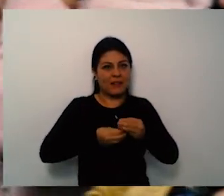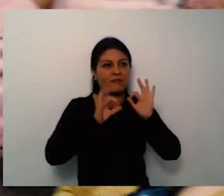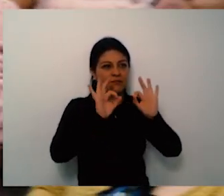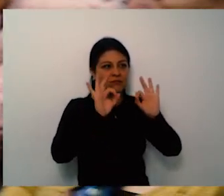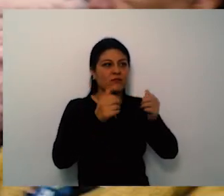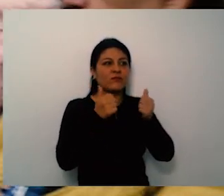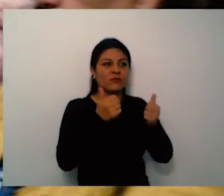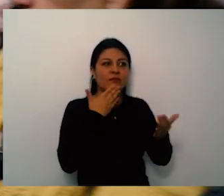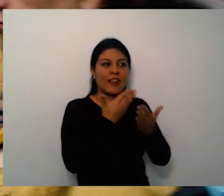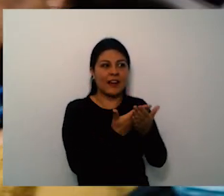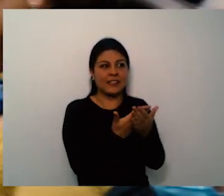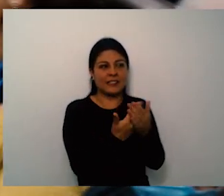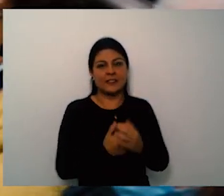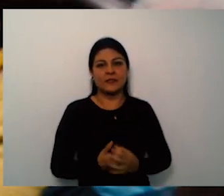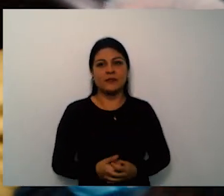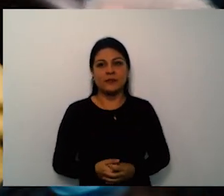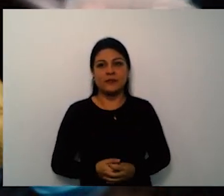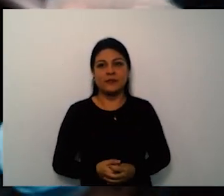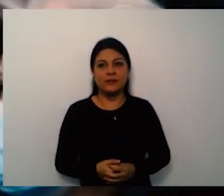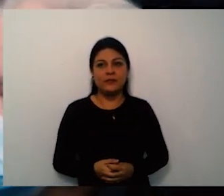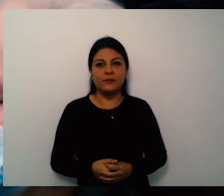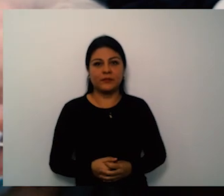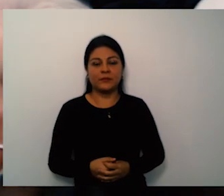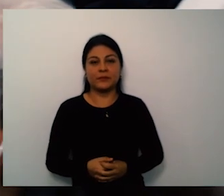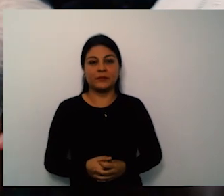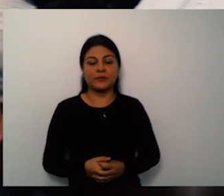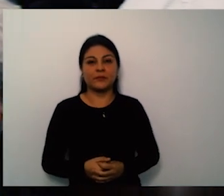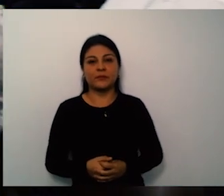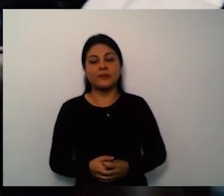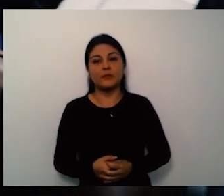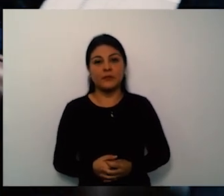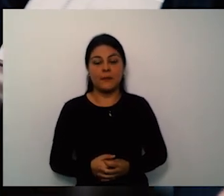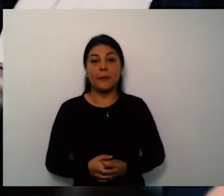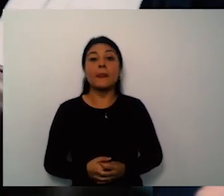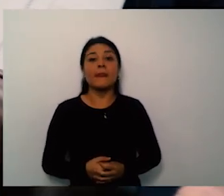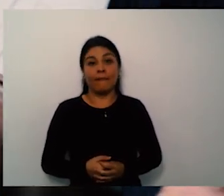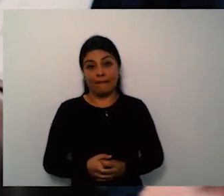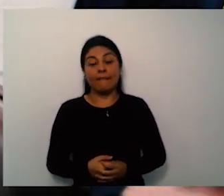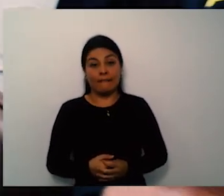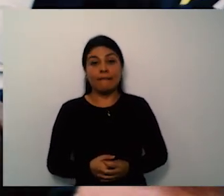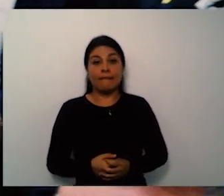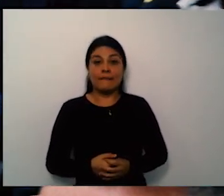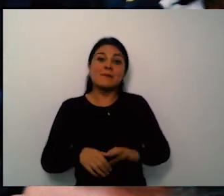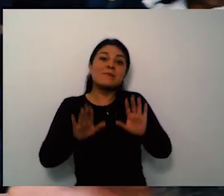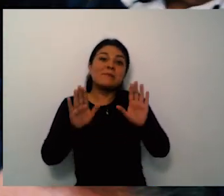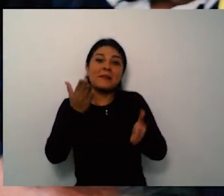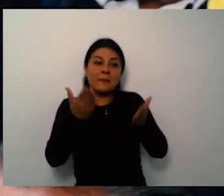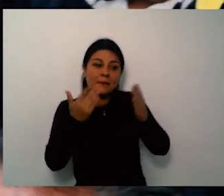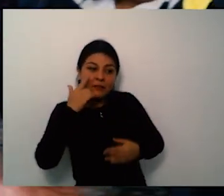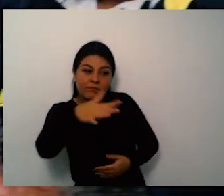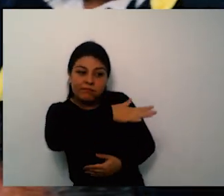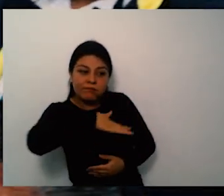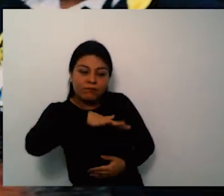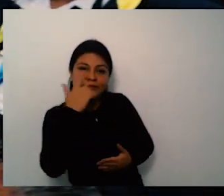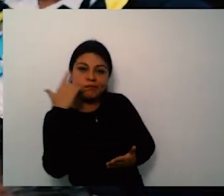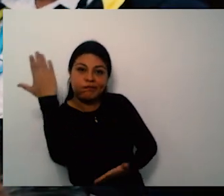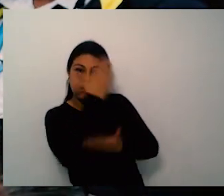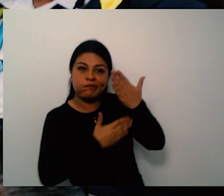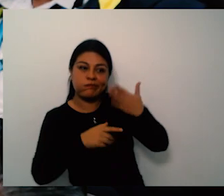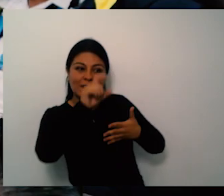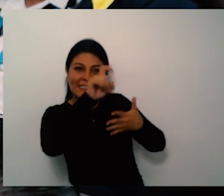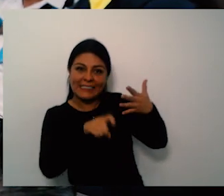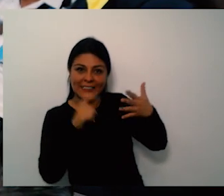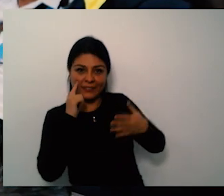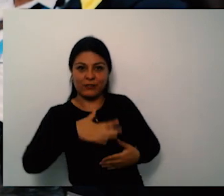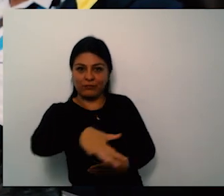demanda insatisfecha en medicina no alternativa como acupuntura que está pegada también a clínica del dolor